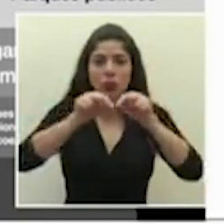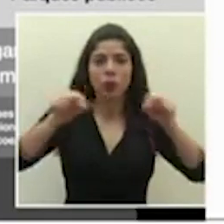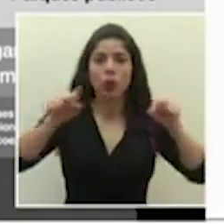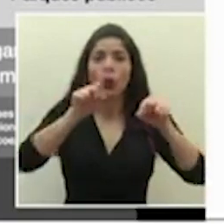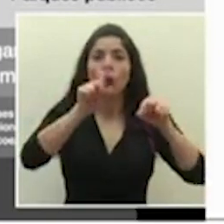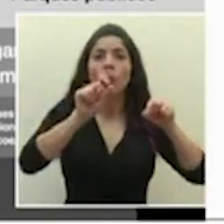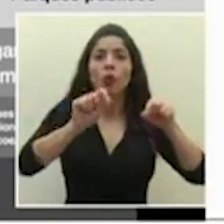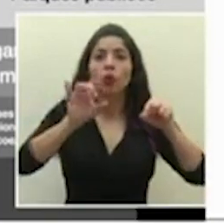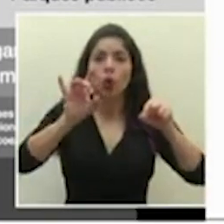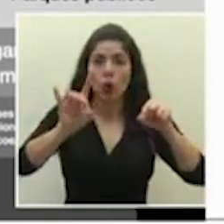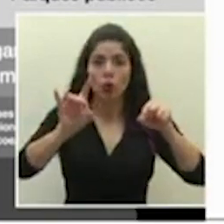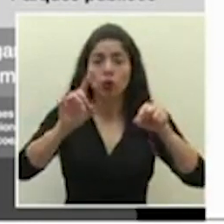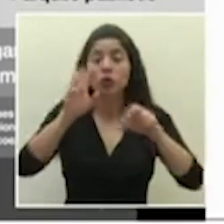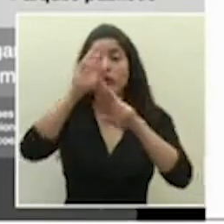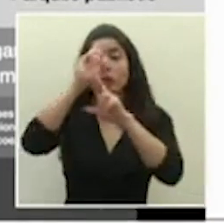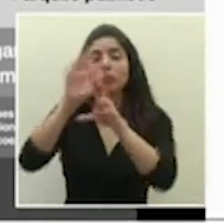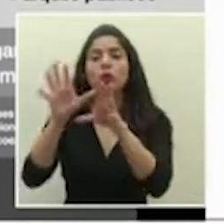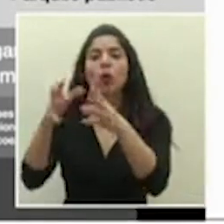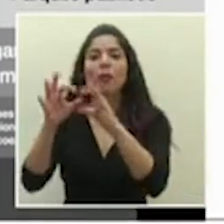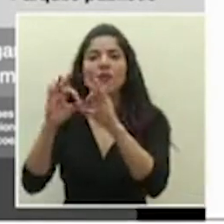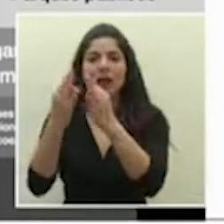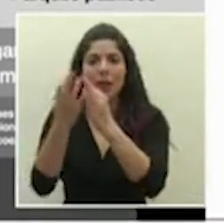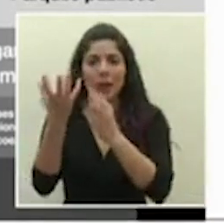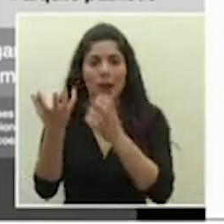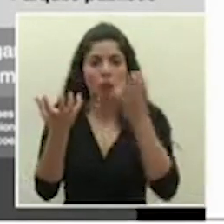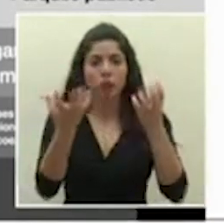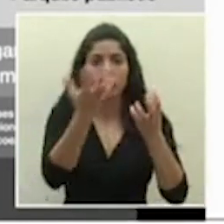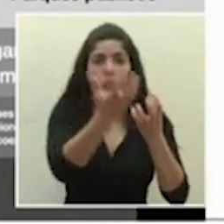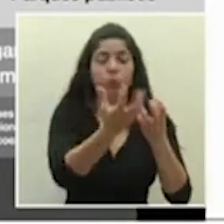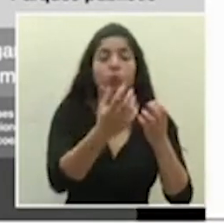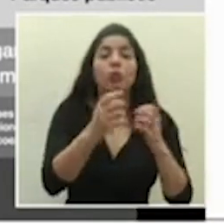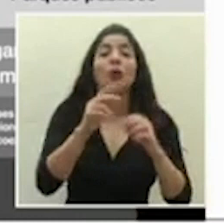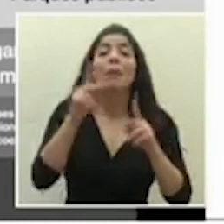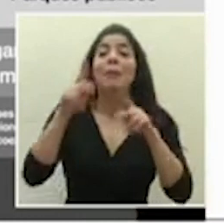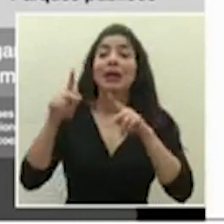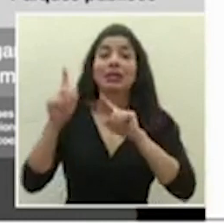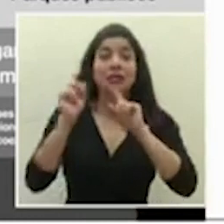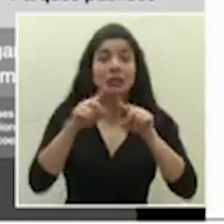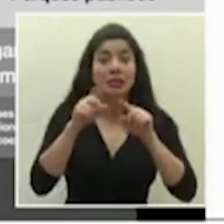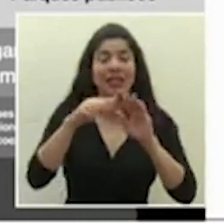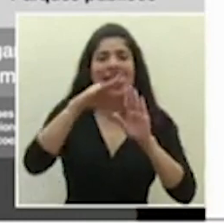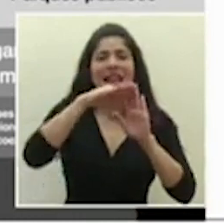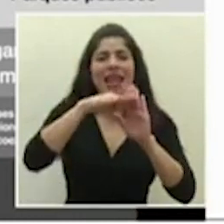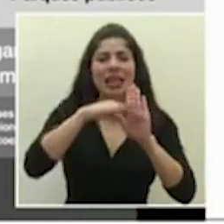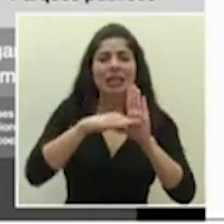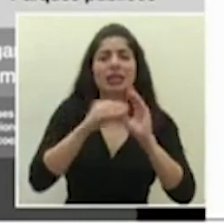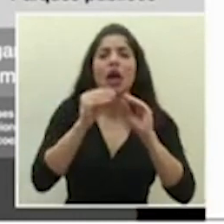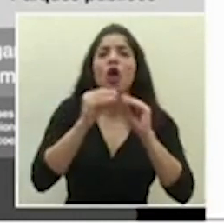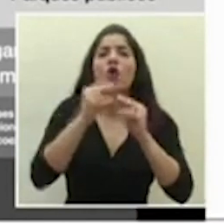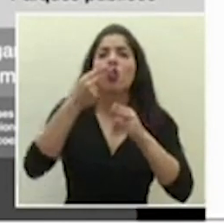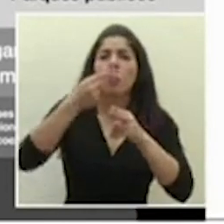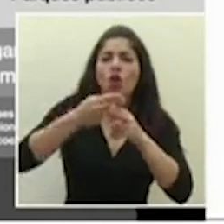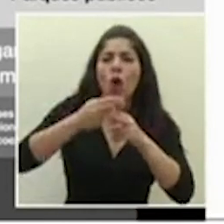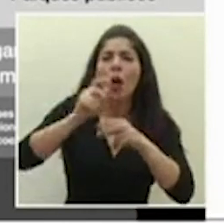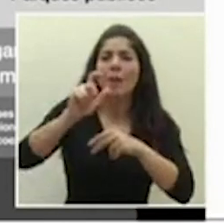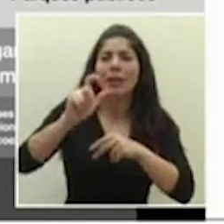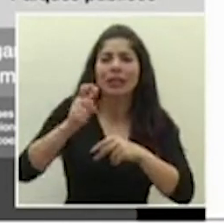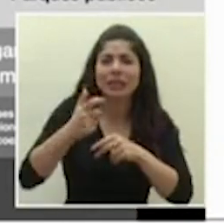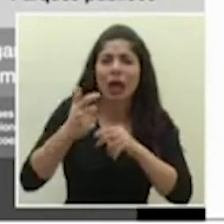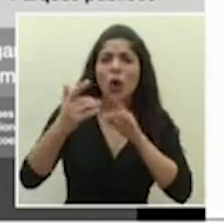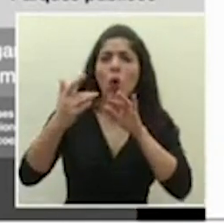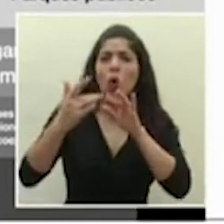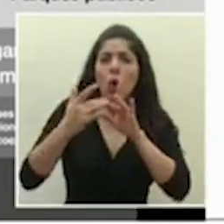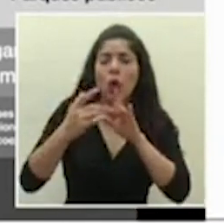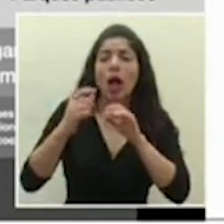respetando las burbujas sociales y con listas de asistentes con número de cédula y número de contactos sujetas a la restricción vehicular.